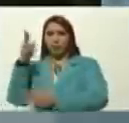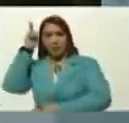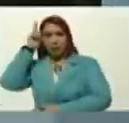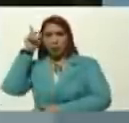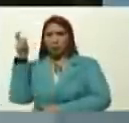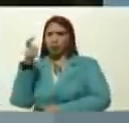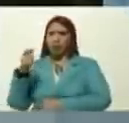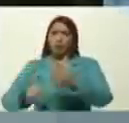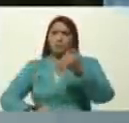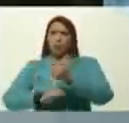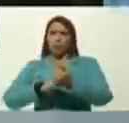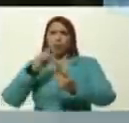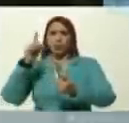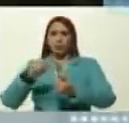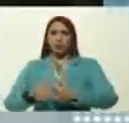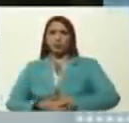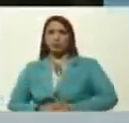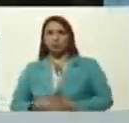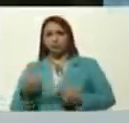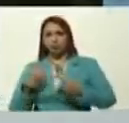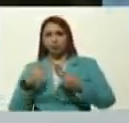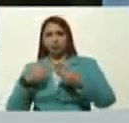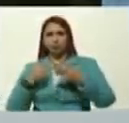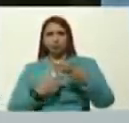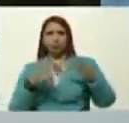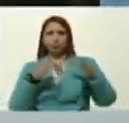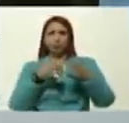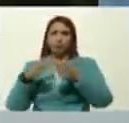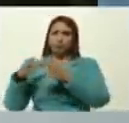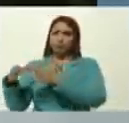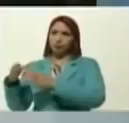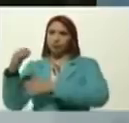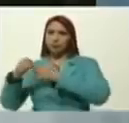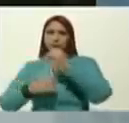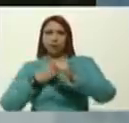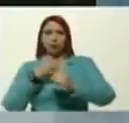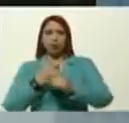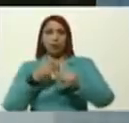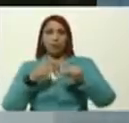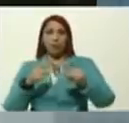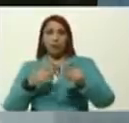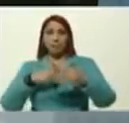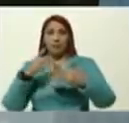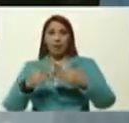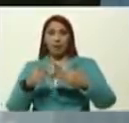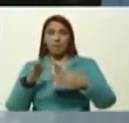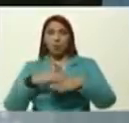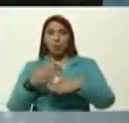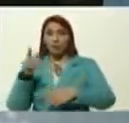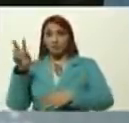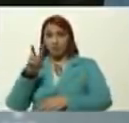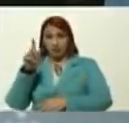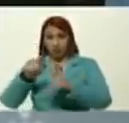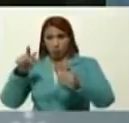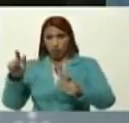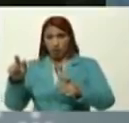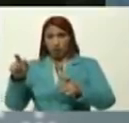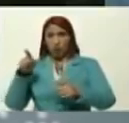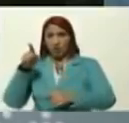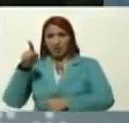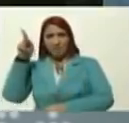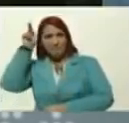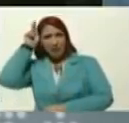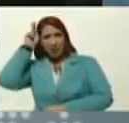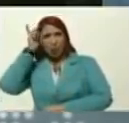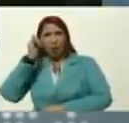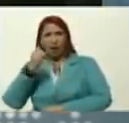apoyo, en ANUR, y otros organismos internacionales, para ese plan, porque esos venezolanos y venezolanas allá, quieren volver,